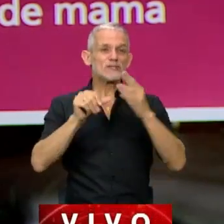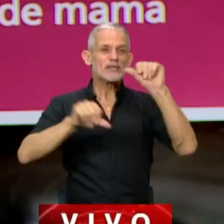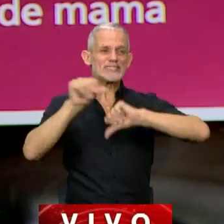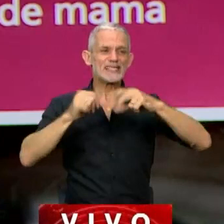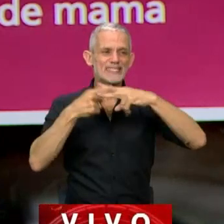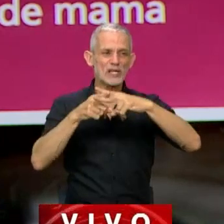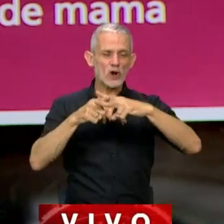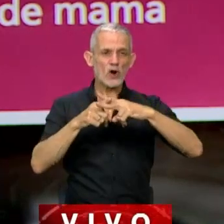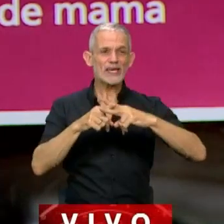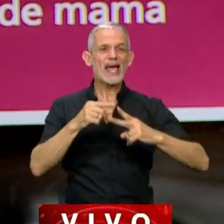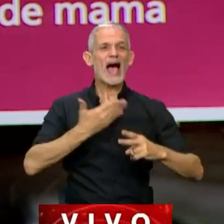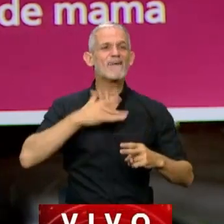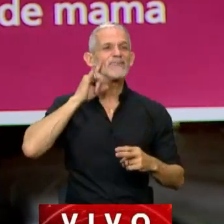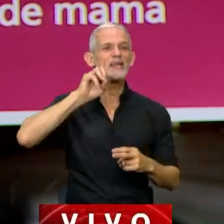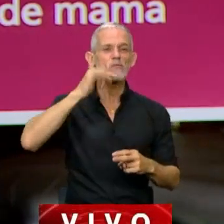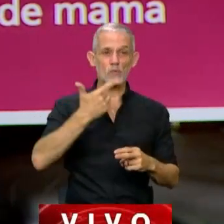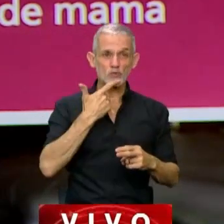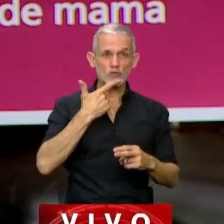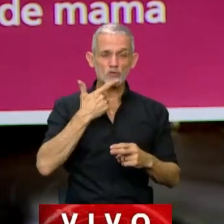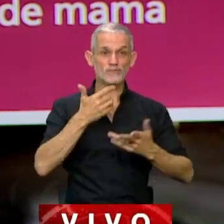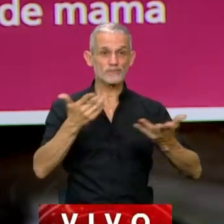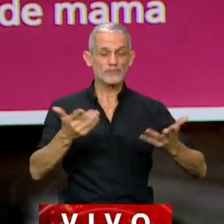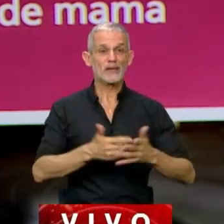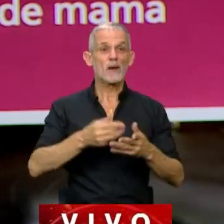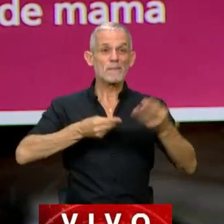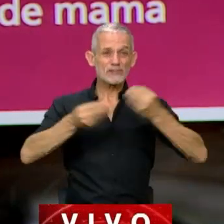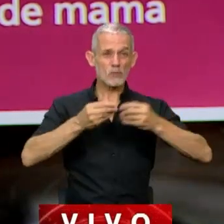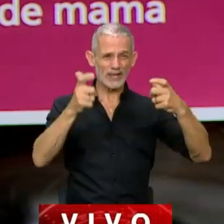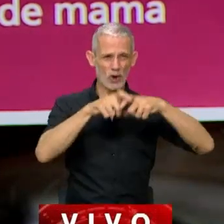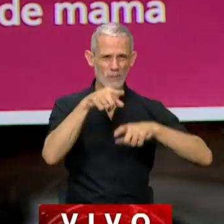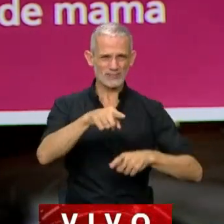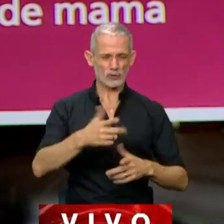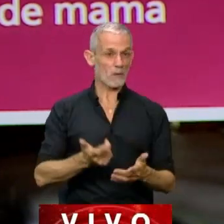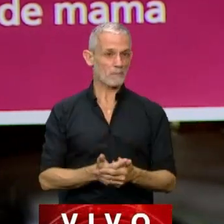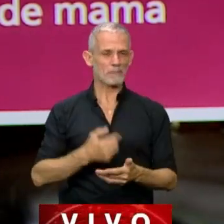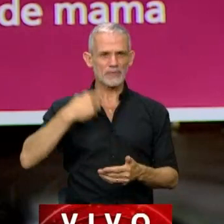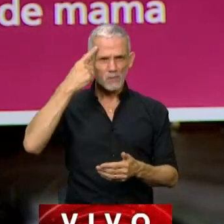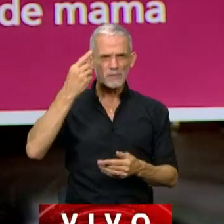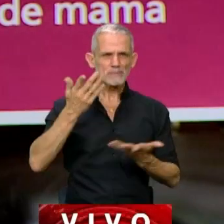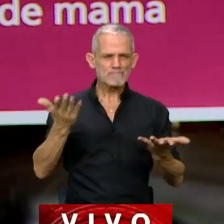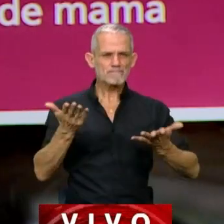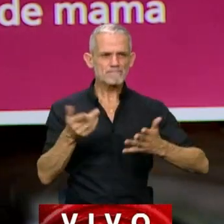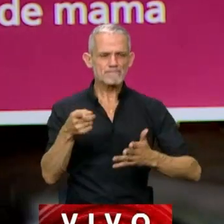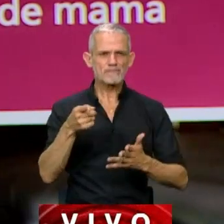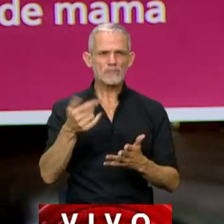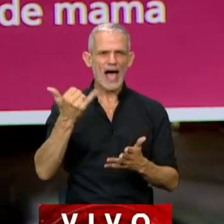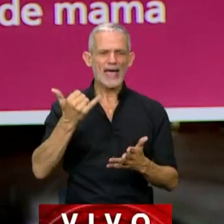Tecnología, Daniel Filmus, en la Comisión de Presupuestos, pero yo creo que hubo un hecho en esto de tratar de